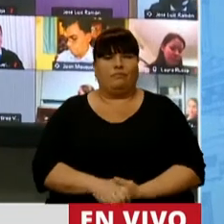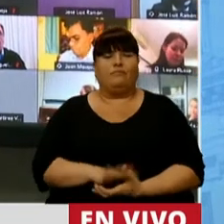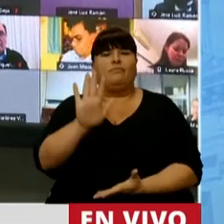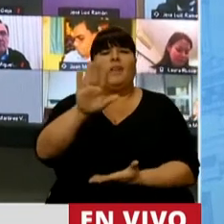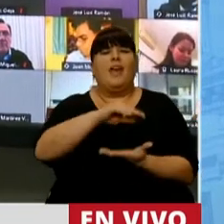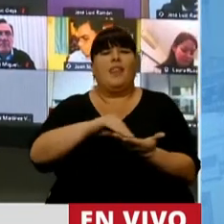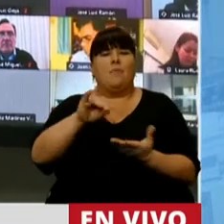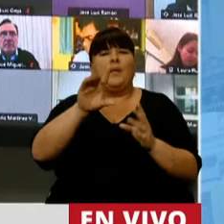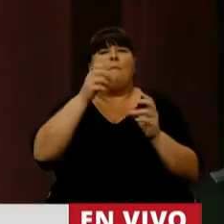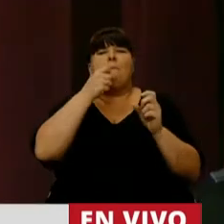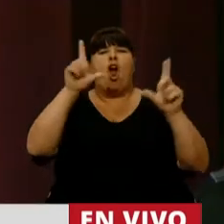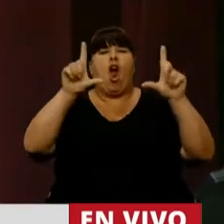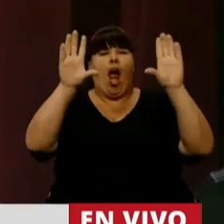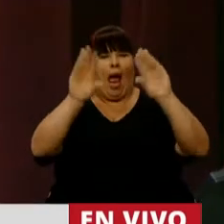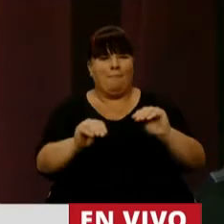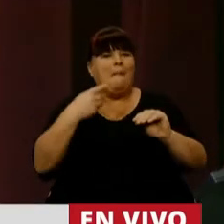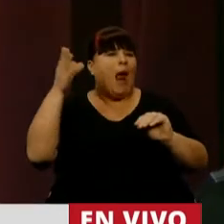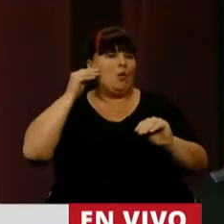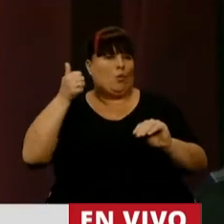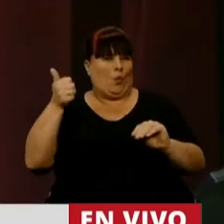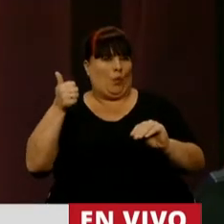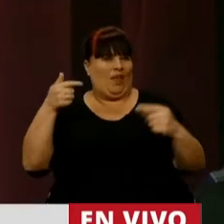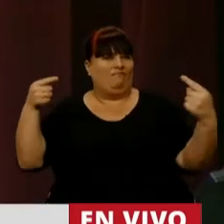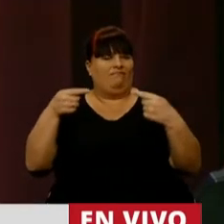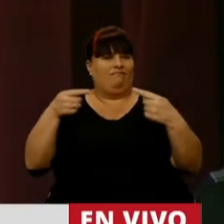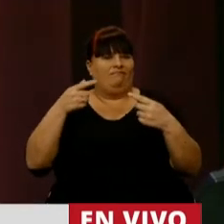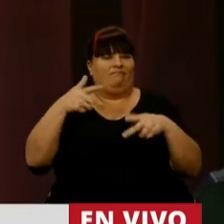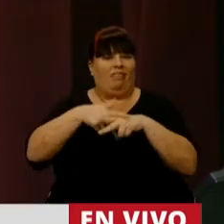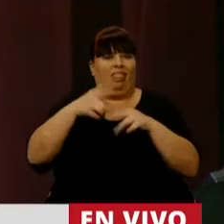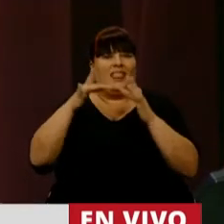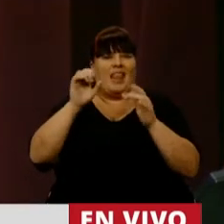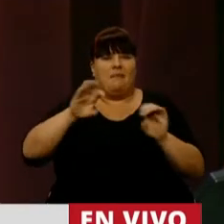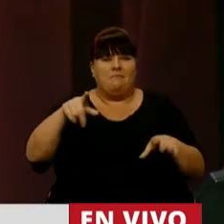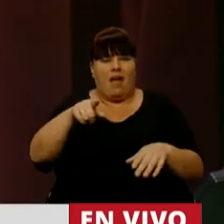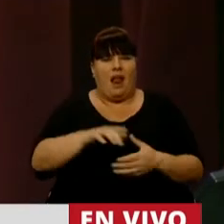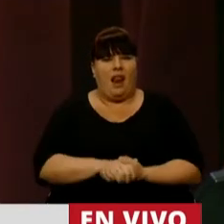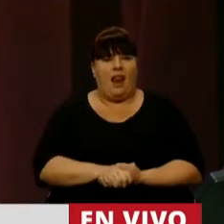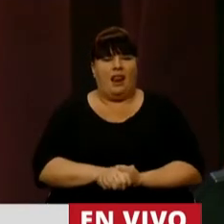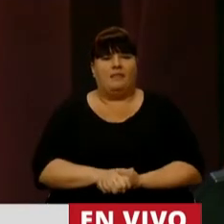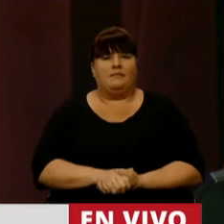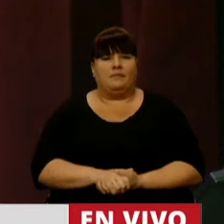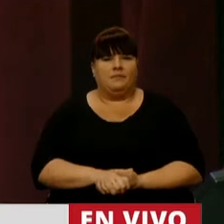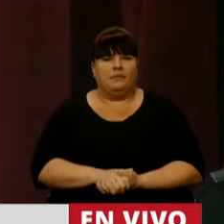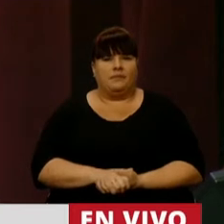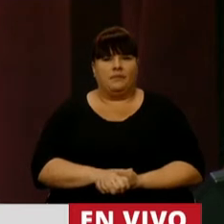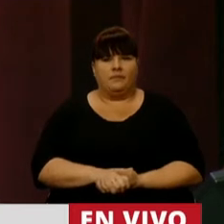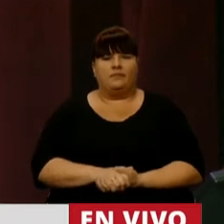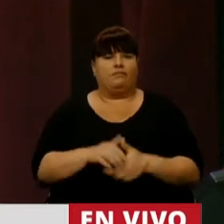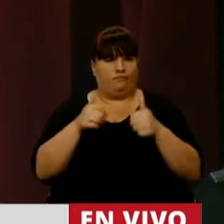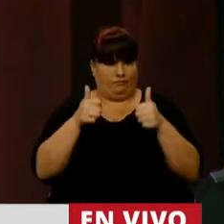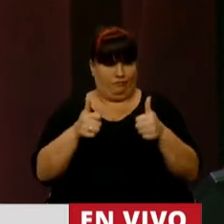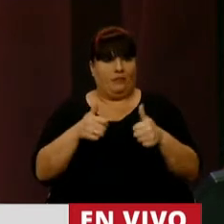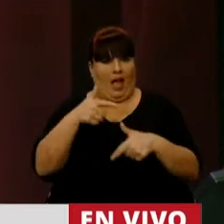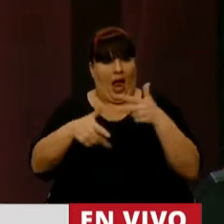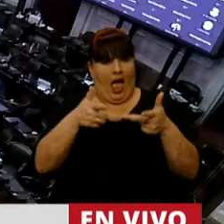Diputada, ¿por no apaga la cámara si se la escucha bien, que tiene poco internet, poco ancho de banda? Genial,